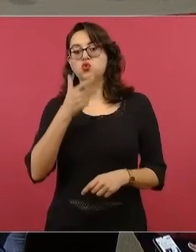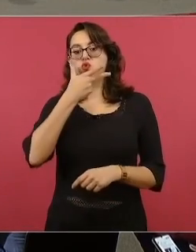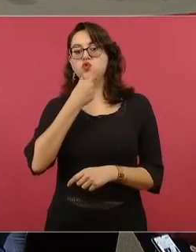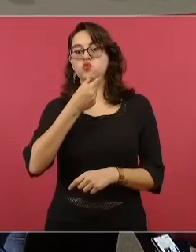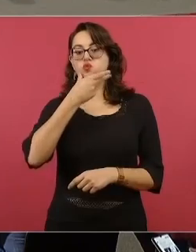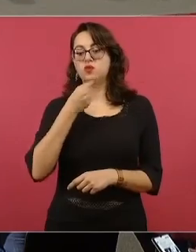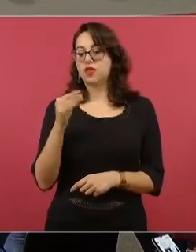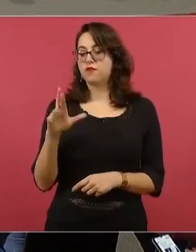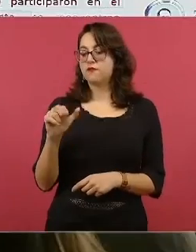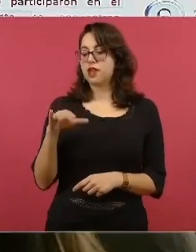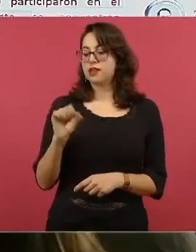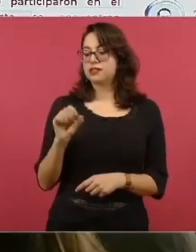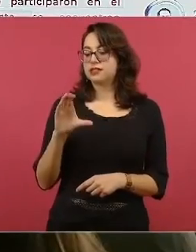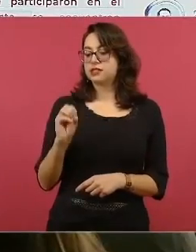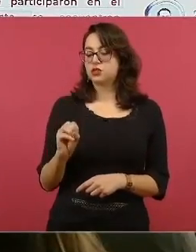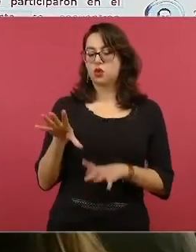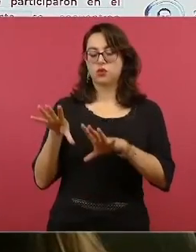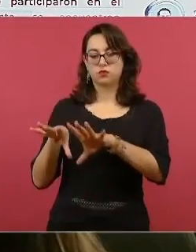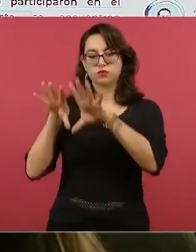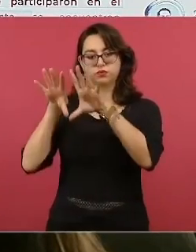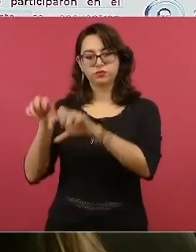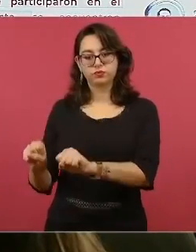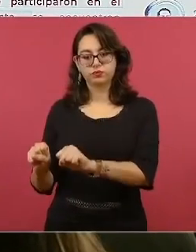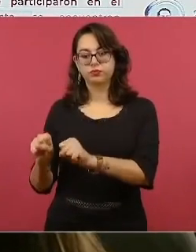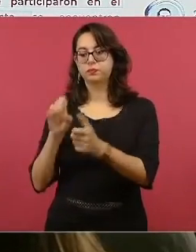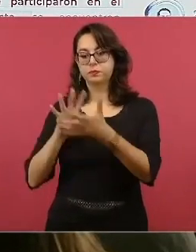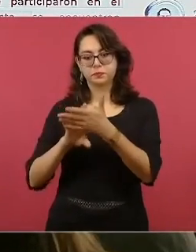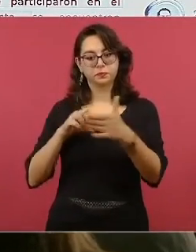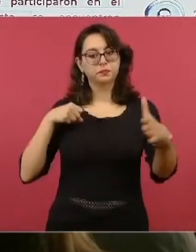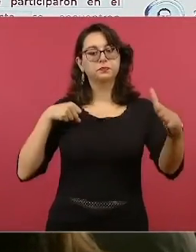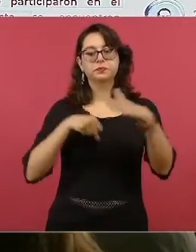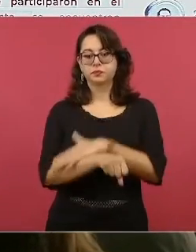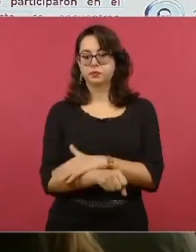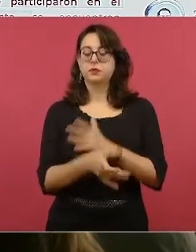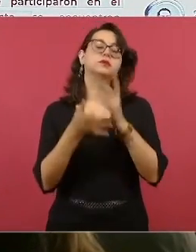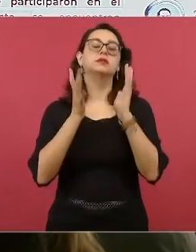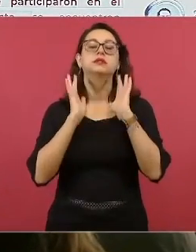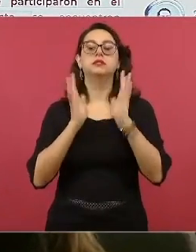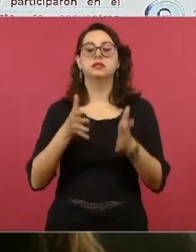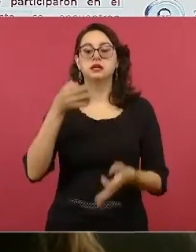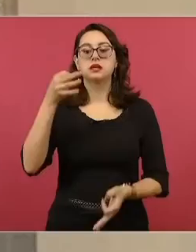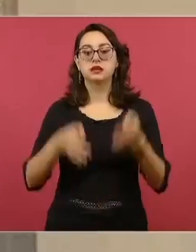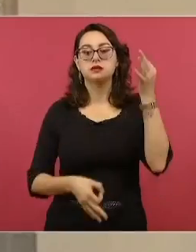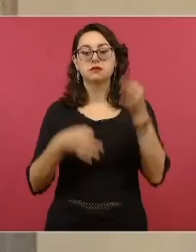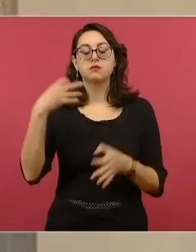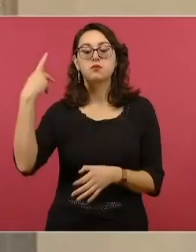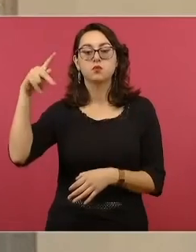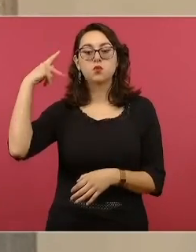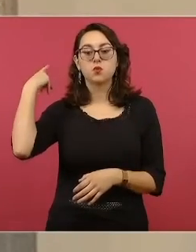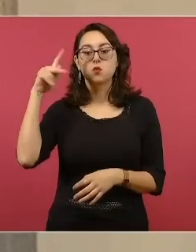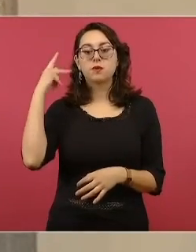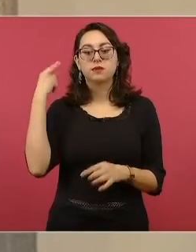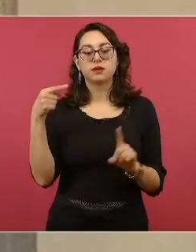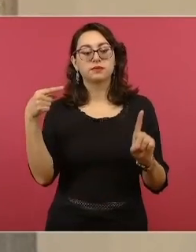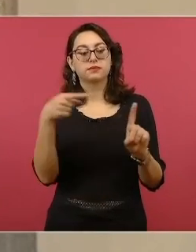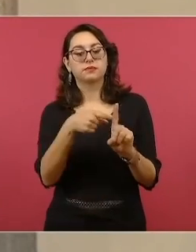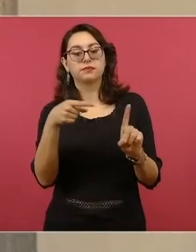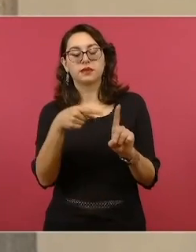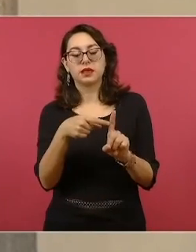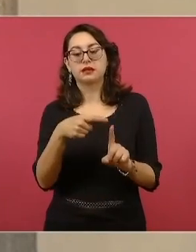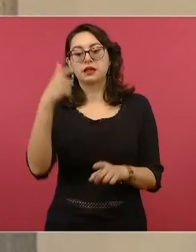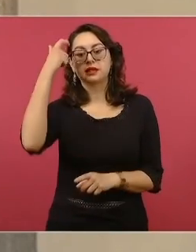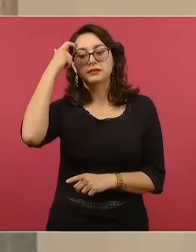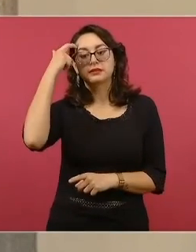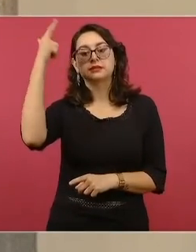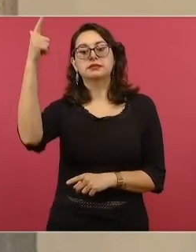N., él fue aprendido ya en reclusión por la Fiscalía de Puebla, ya que fue identificado como uno de los presuntos autores